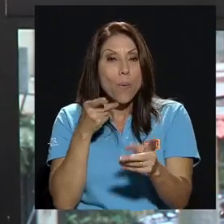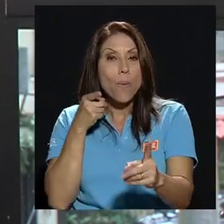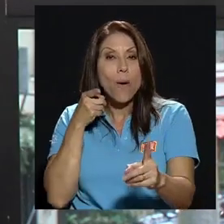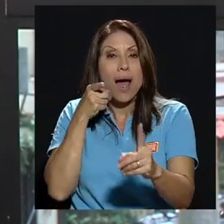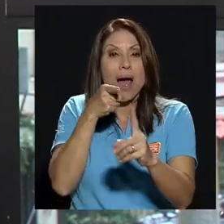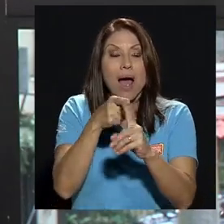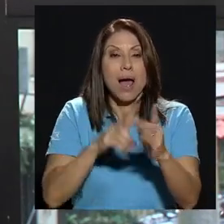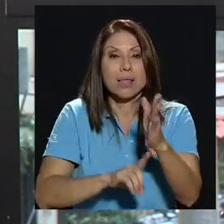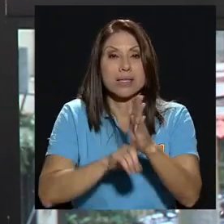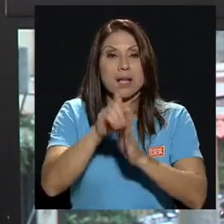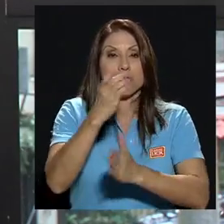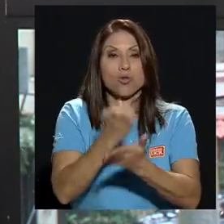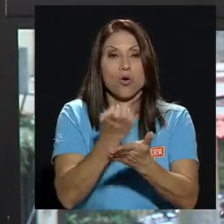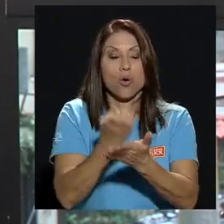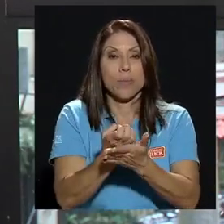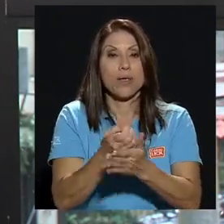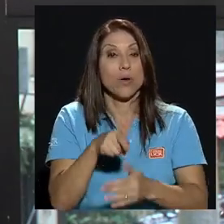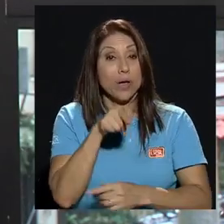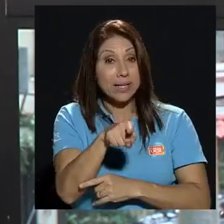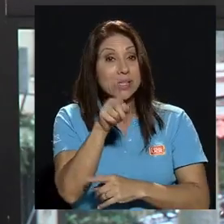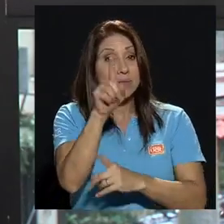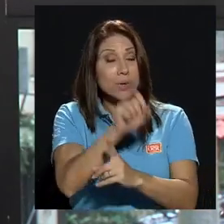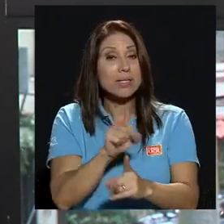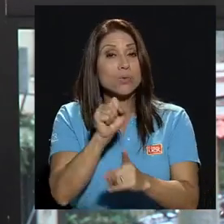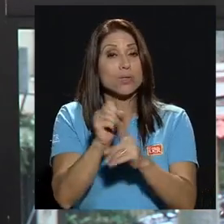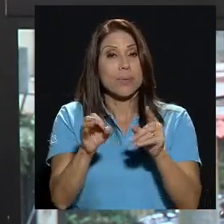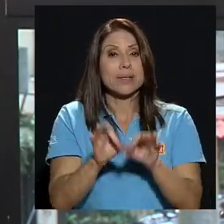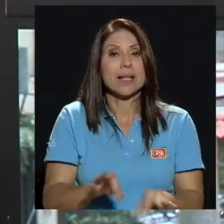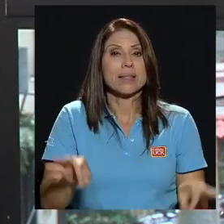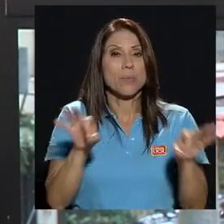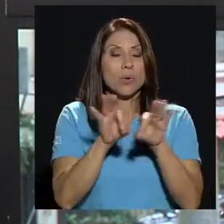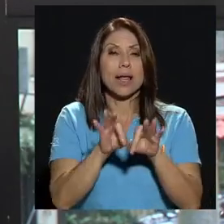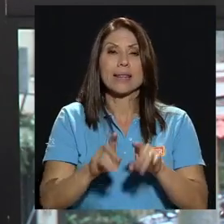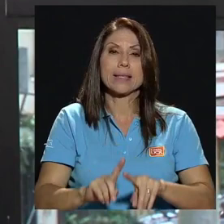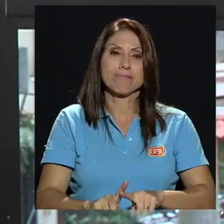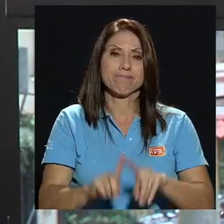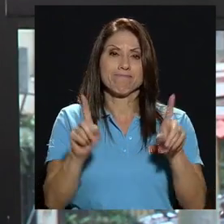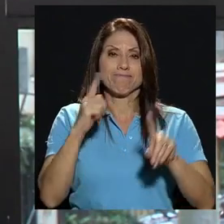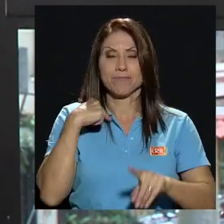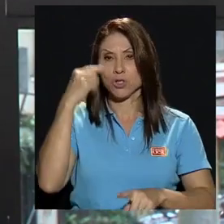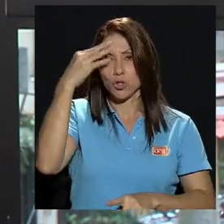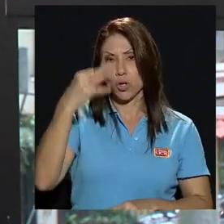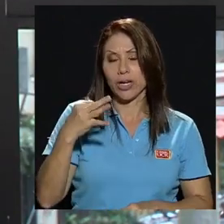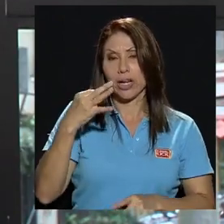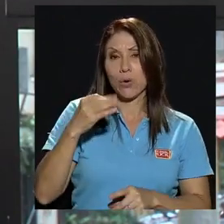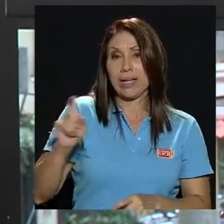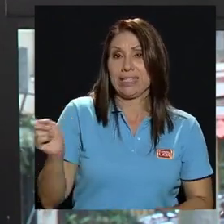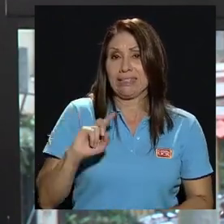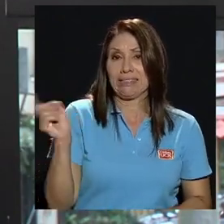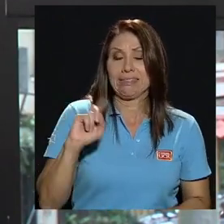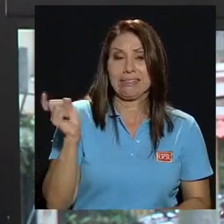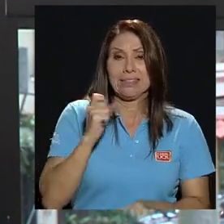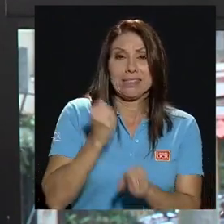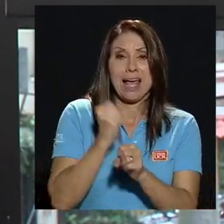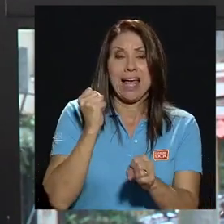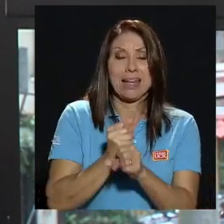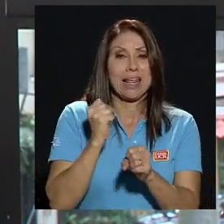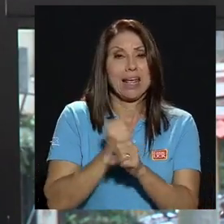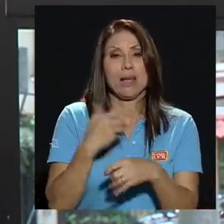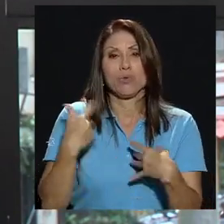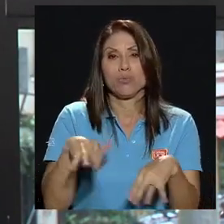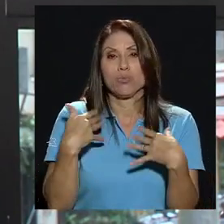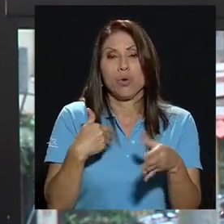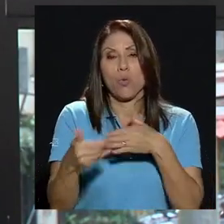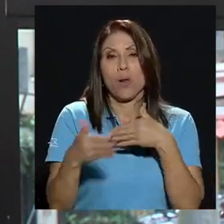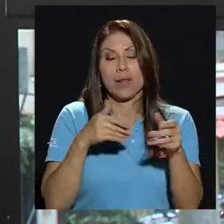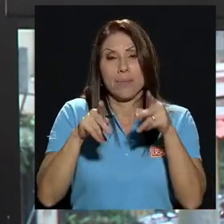por tanto esa es una situación bastante importante sin embargo yo creo que la tarea urgentísima e importante que tiene